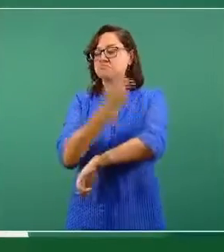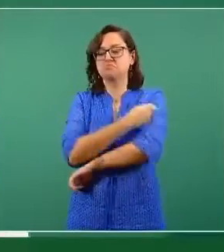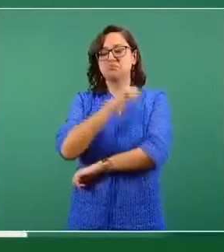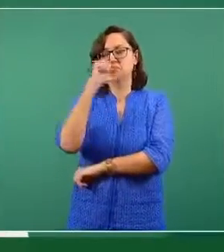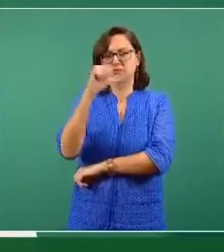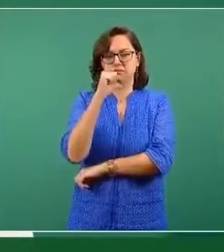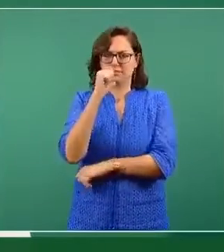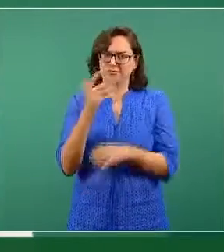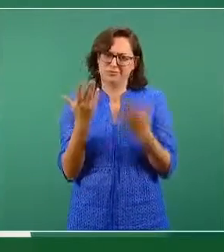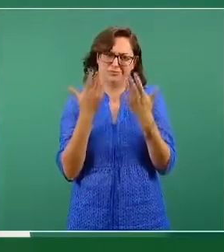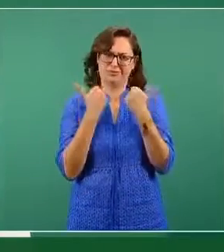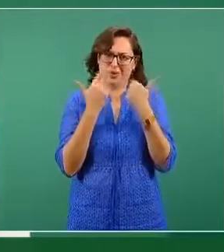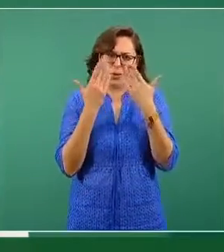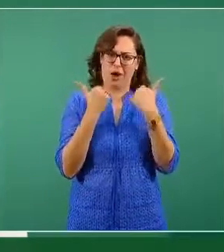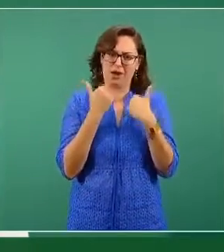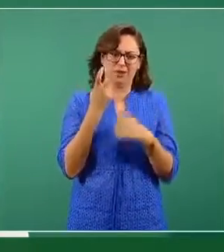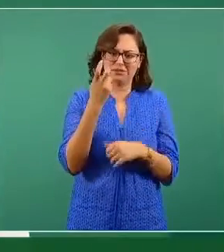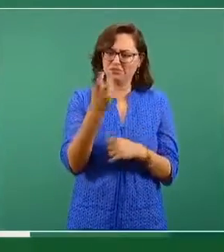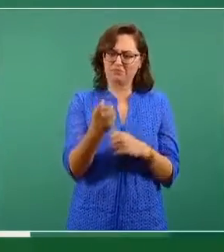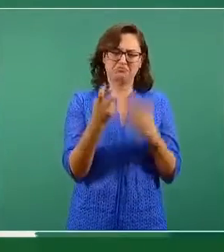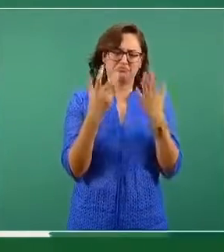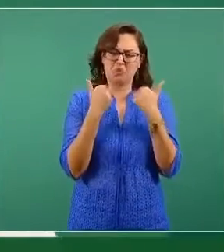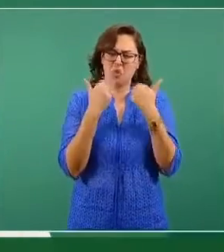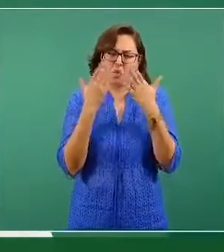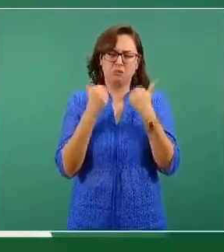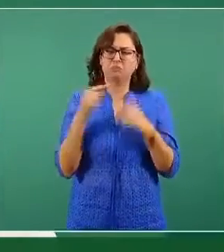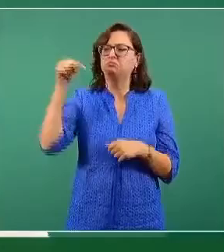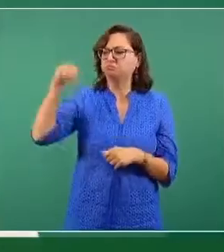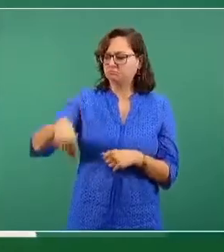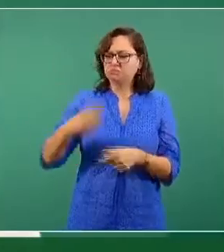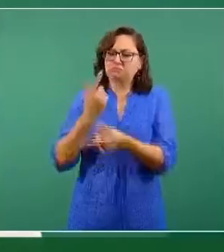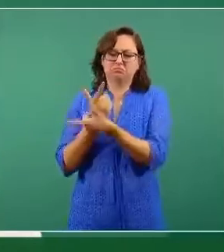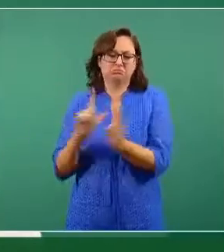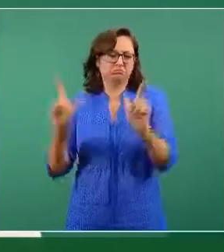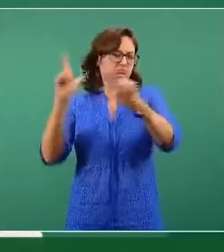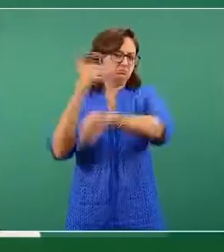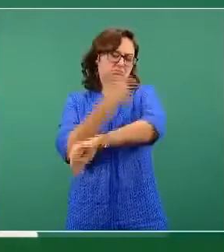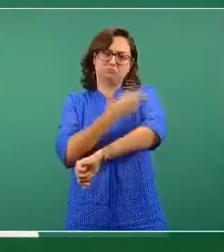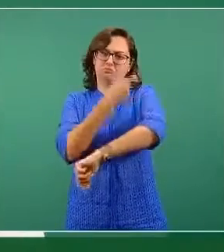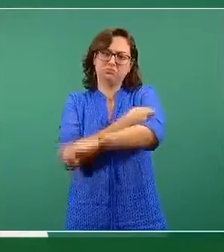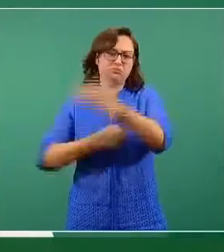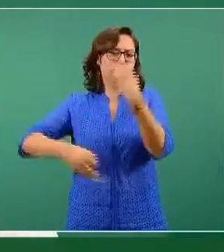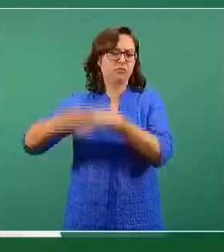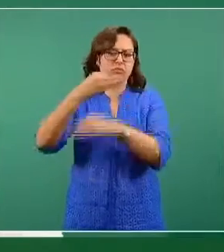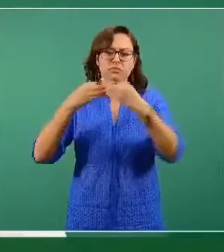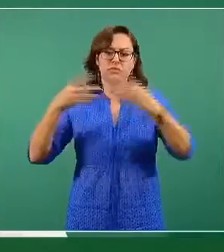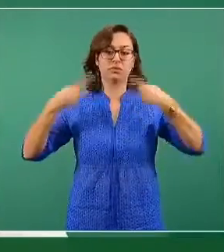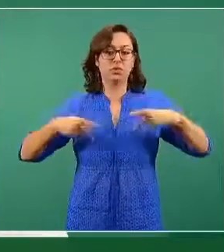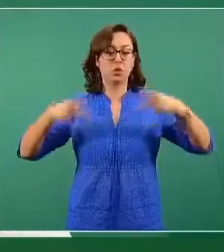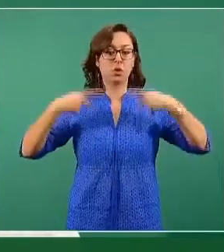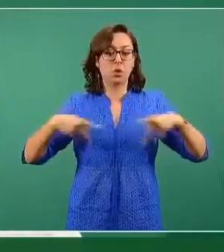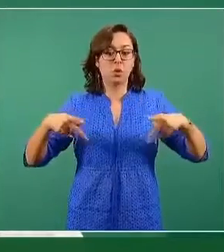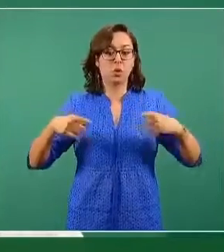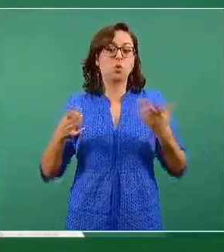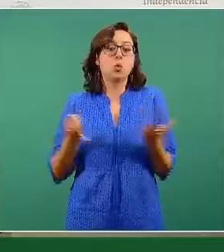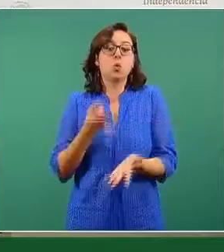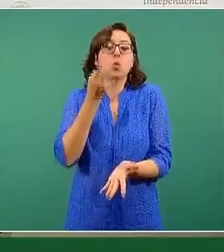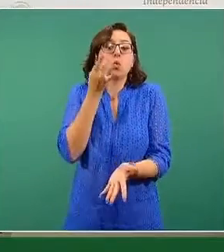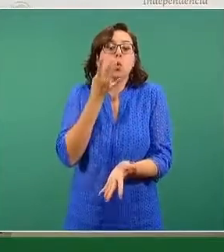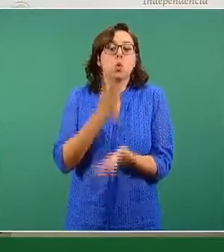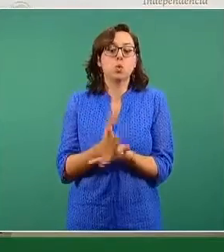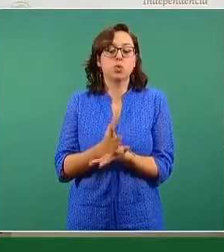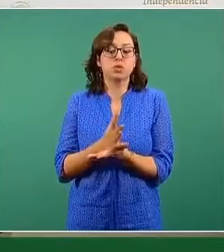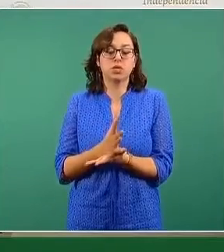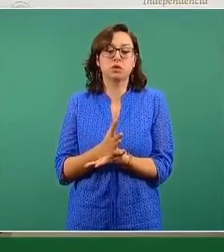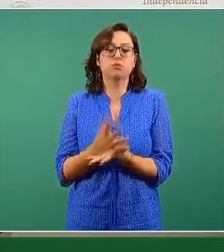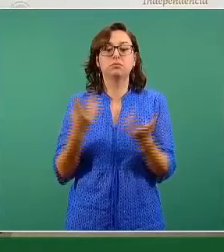mexicanas o con nacionalidad mexicana. Pueden venir aquí y ser vacunados. Y el criterio que se atiende es el mismo que